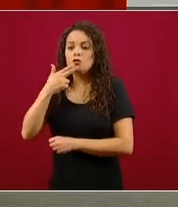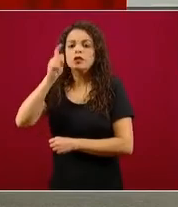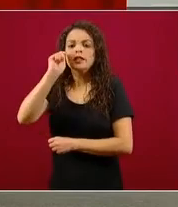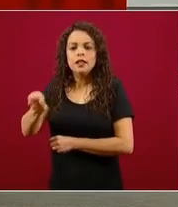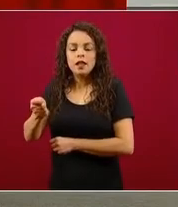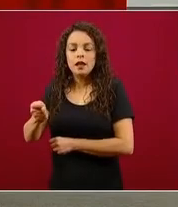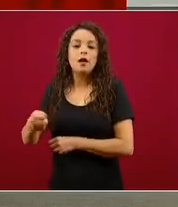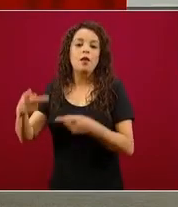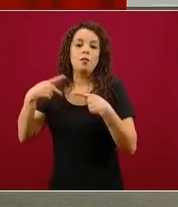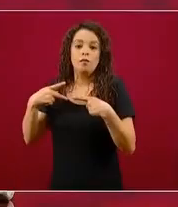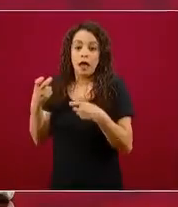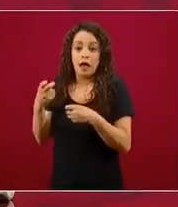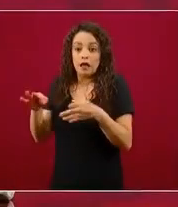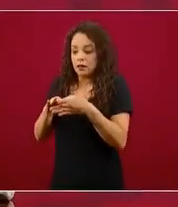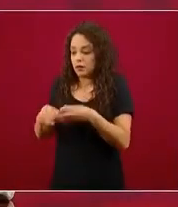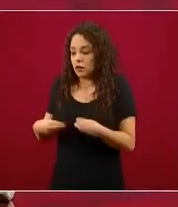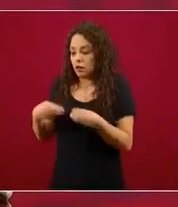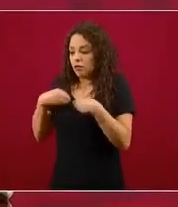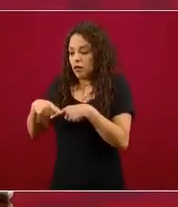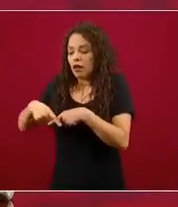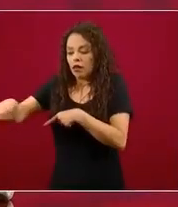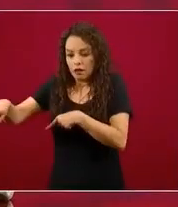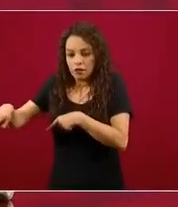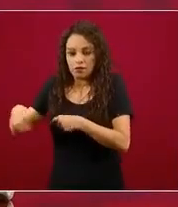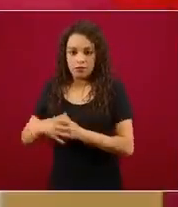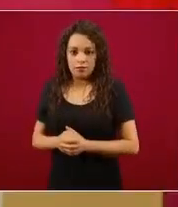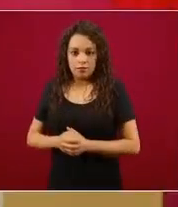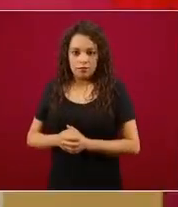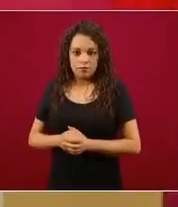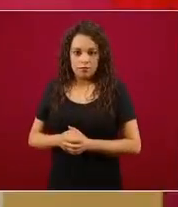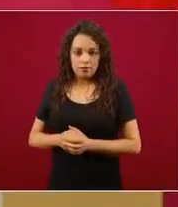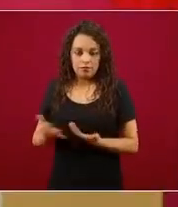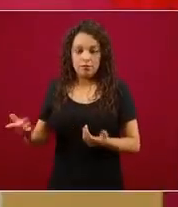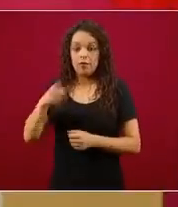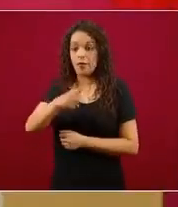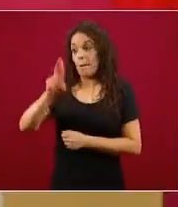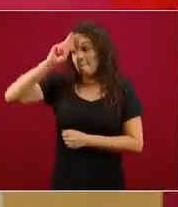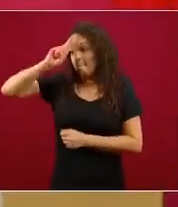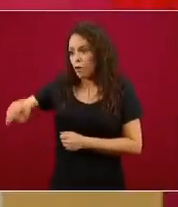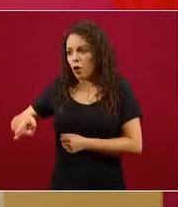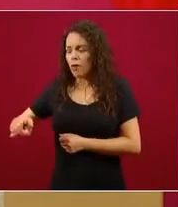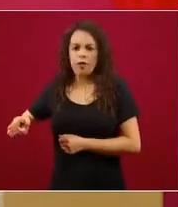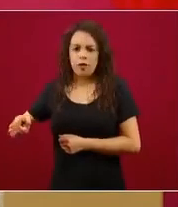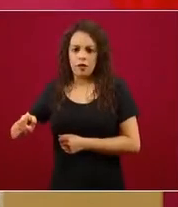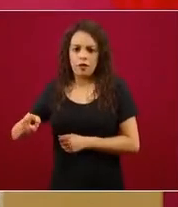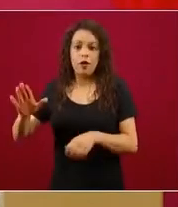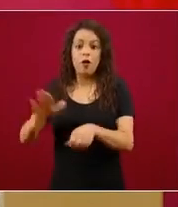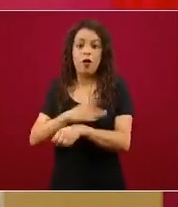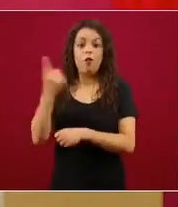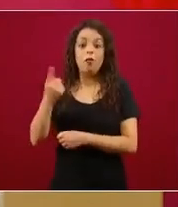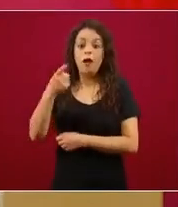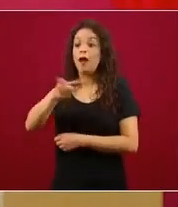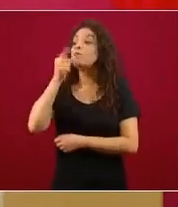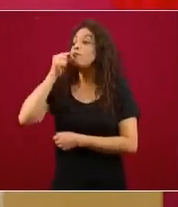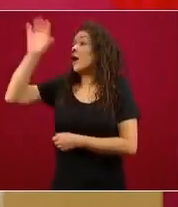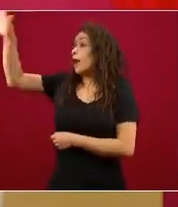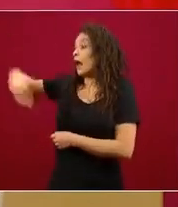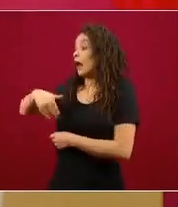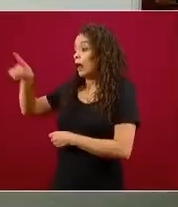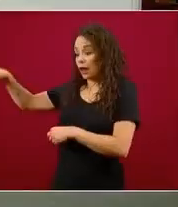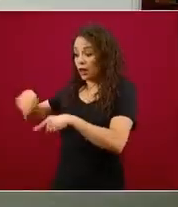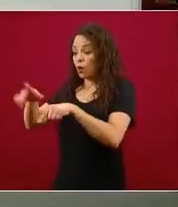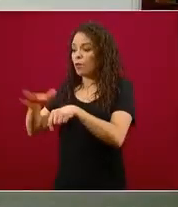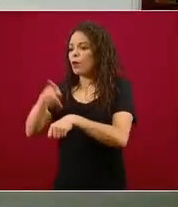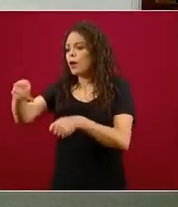prohibir, por favor, nadie se le vaya a ocurrir traer a la policía a sacar el que no tenga su IFE de la colonia correspondiente, espero que no veamos ese tipo de